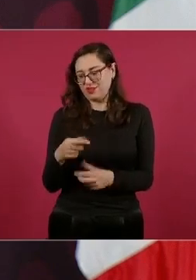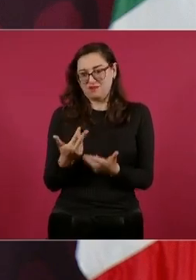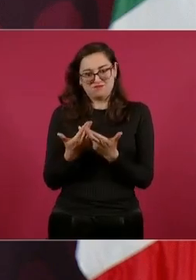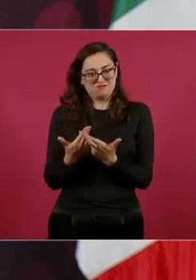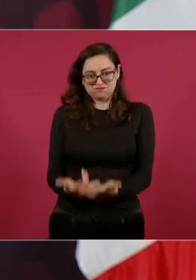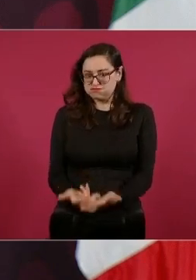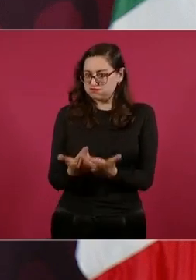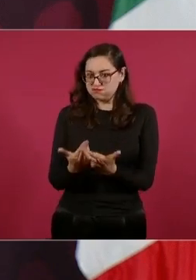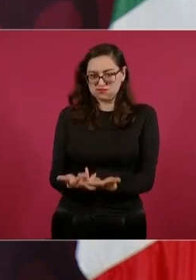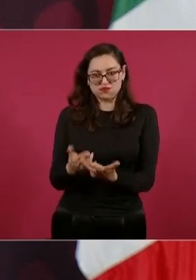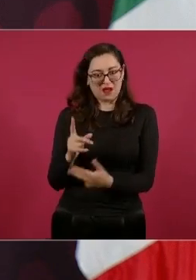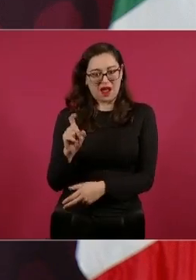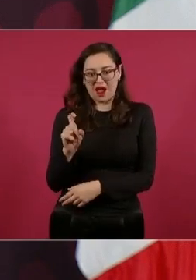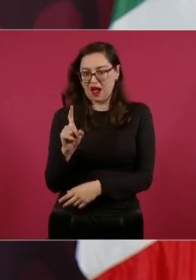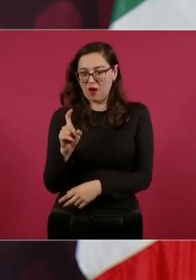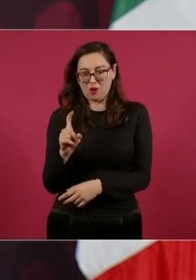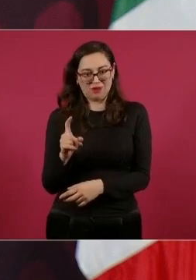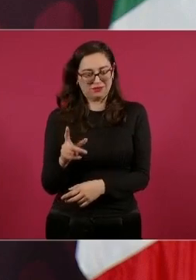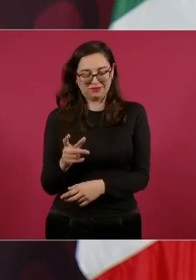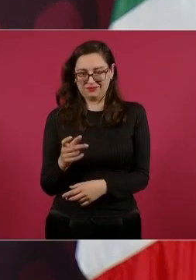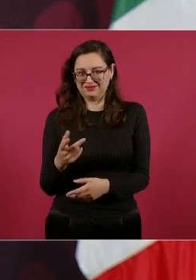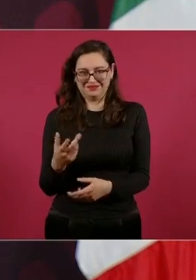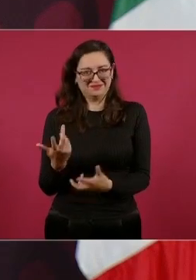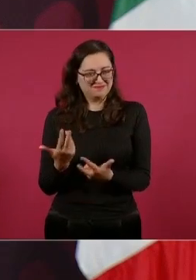de todo México.